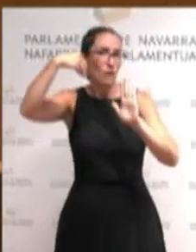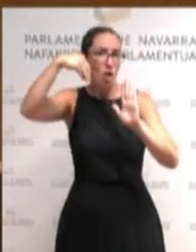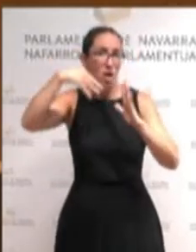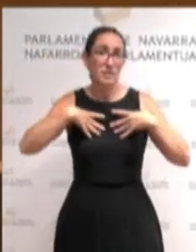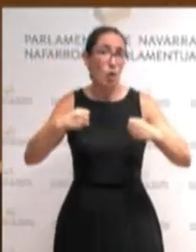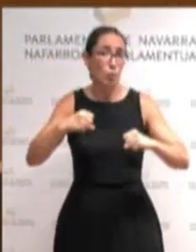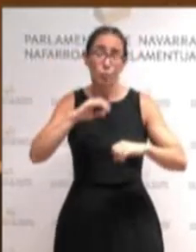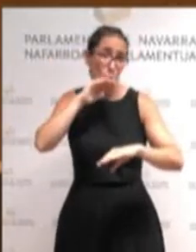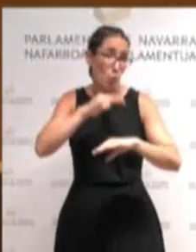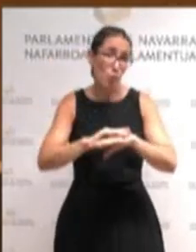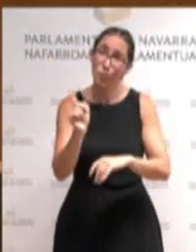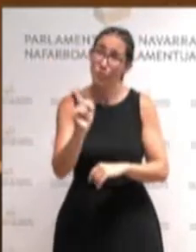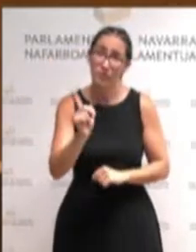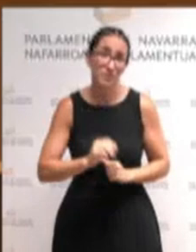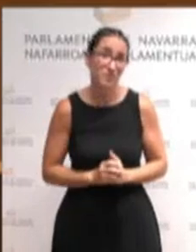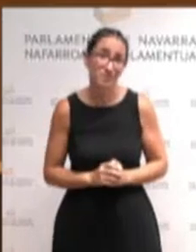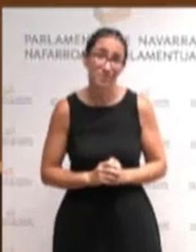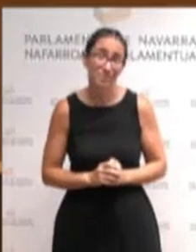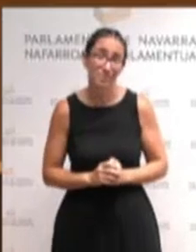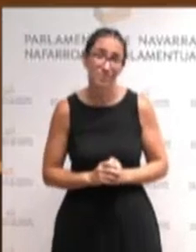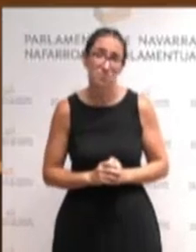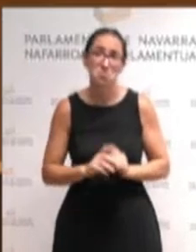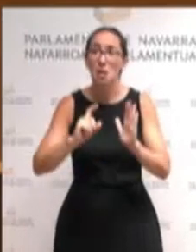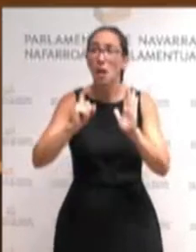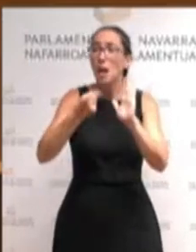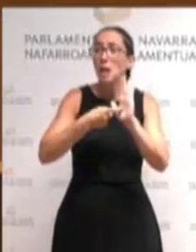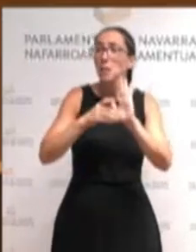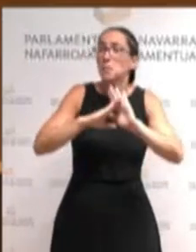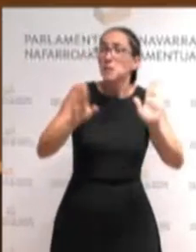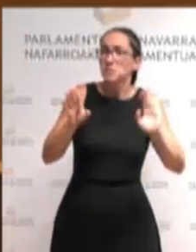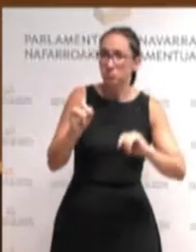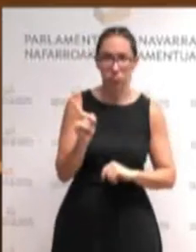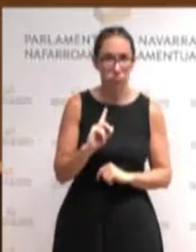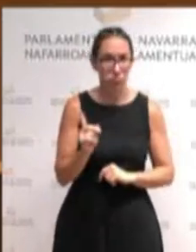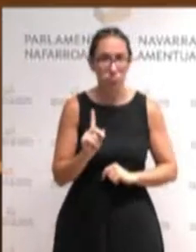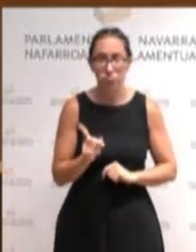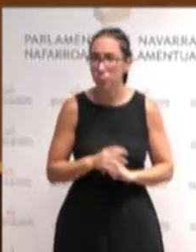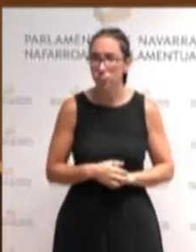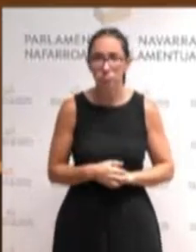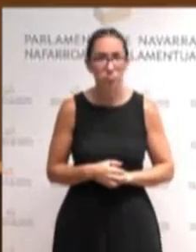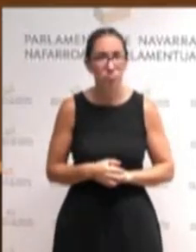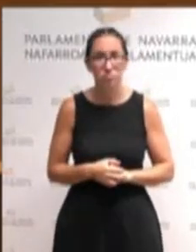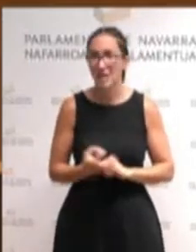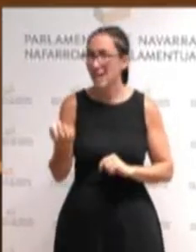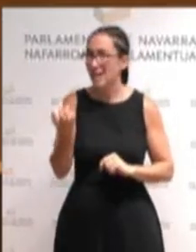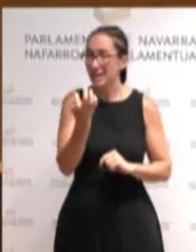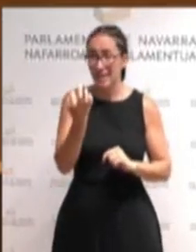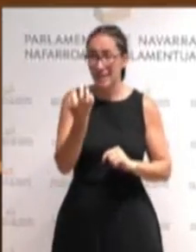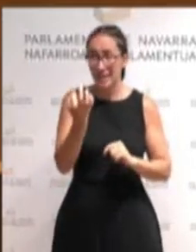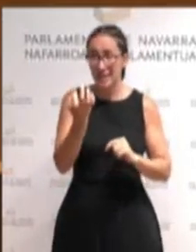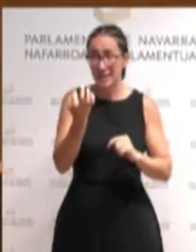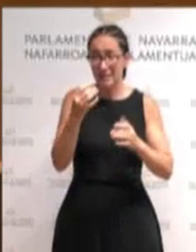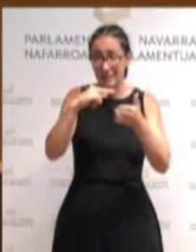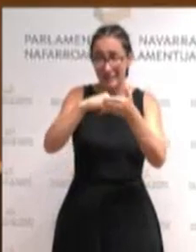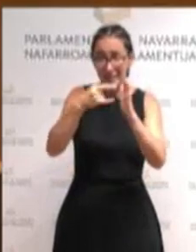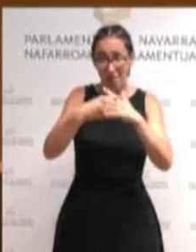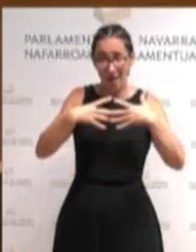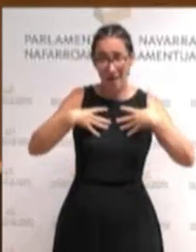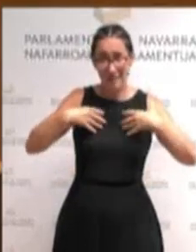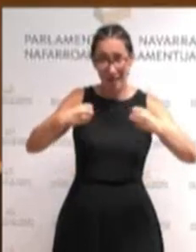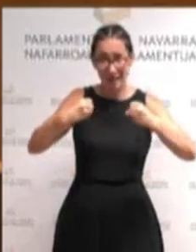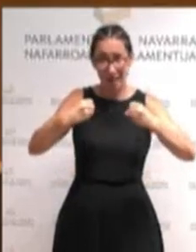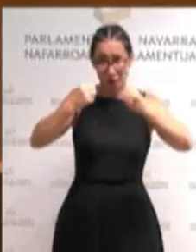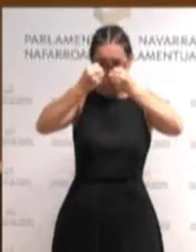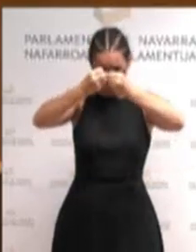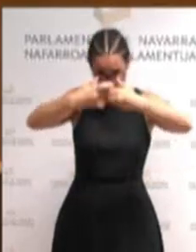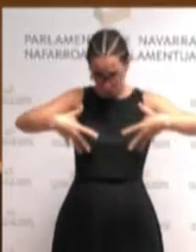hablando de algo mucho más que una ley es momento de reorganizar todo el sistema sanitario